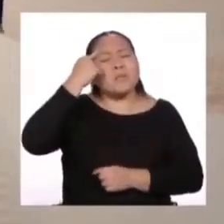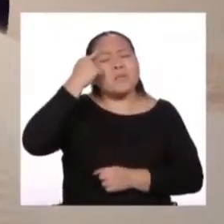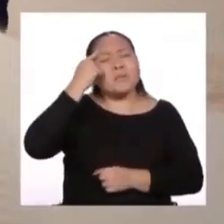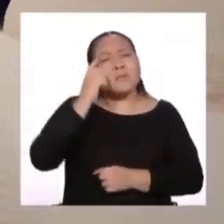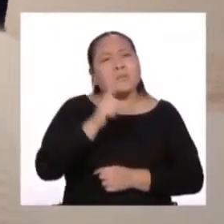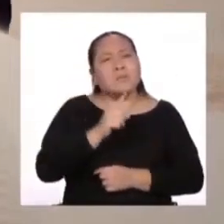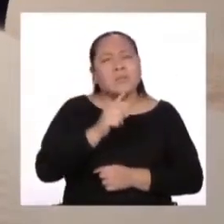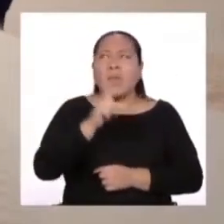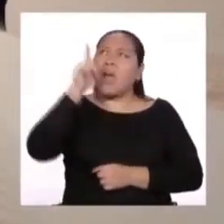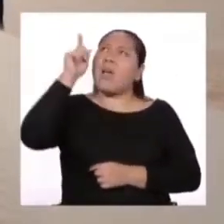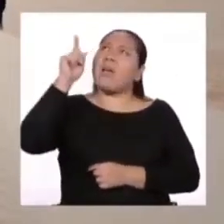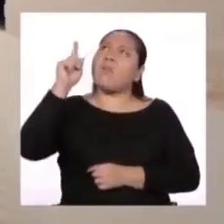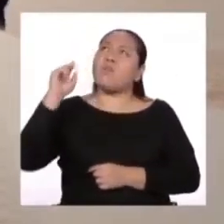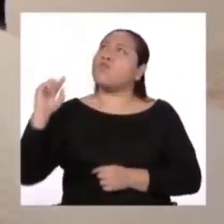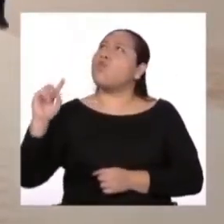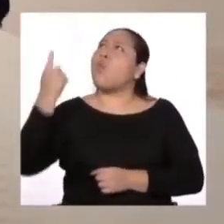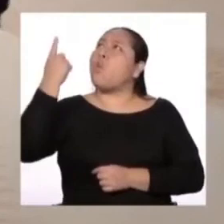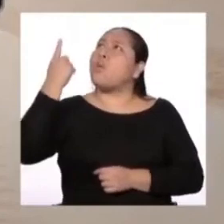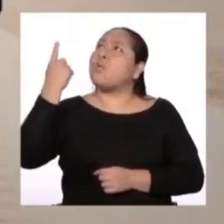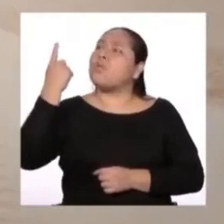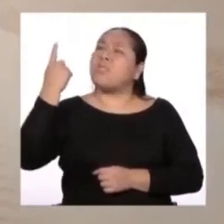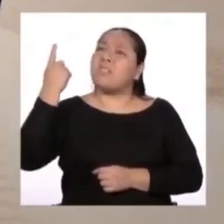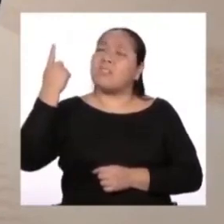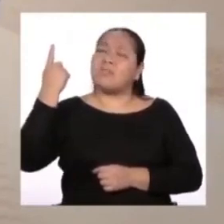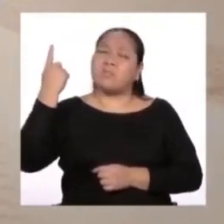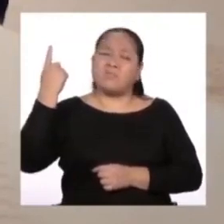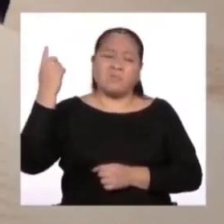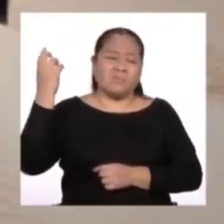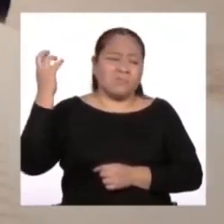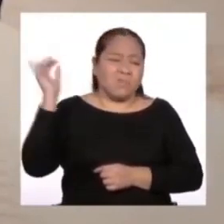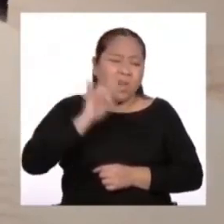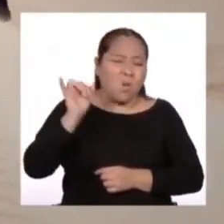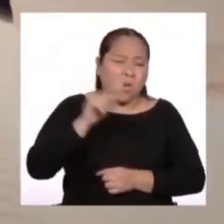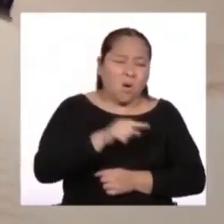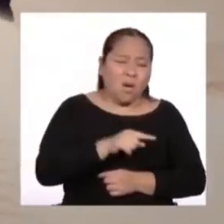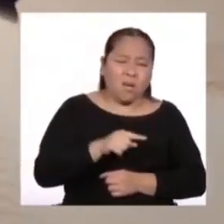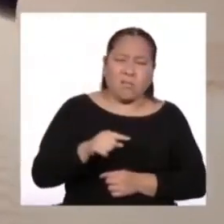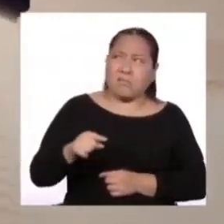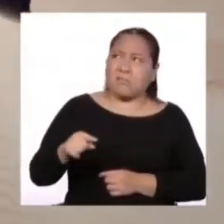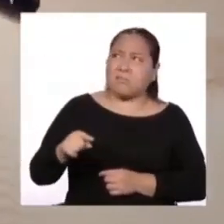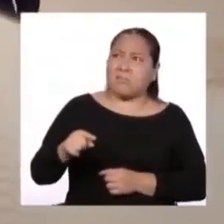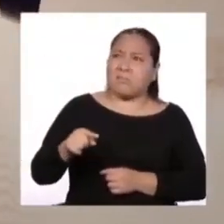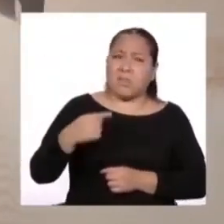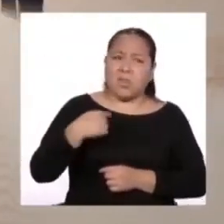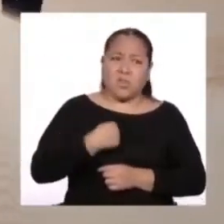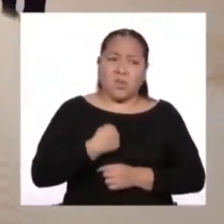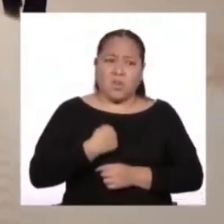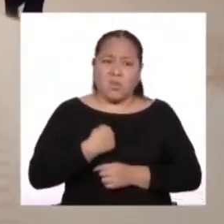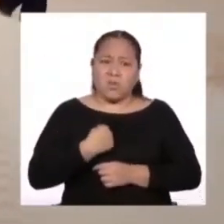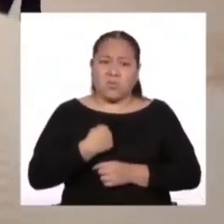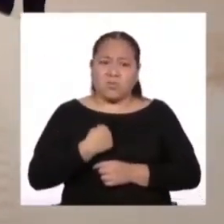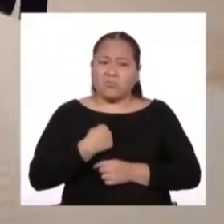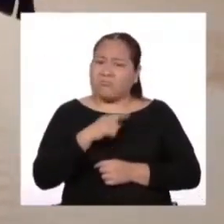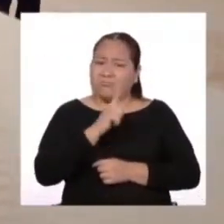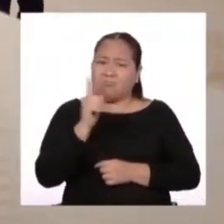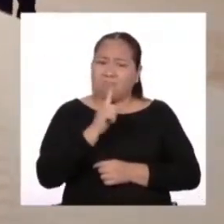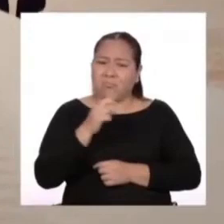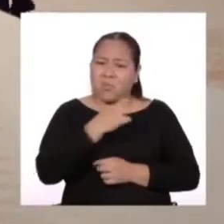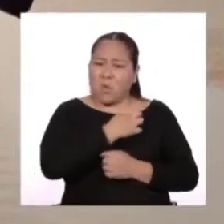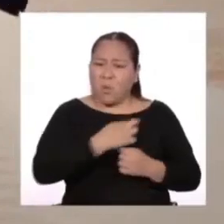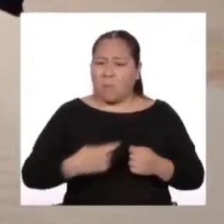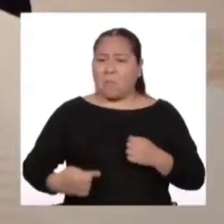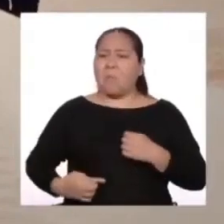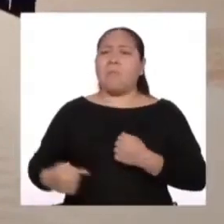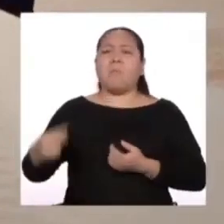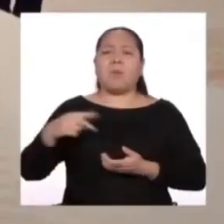su flor no era única, sino ordinaria. Y que él no era un gran príncipe. Y